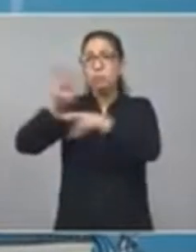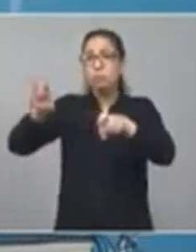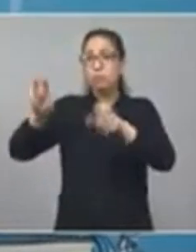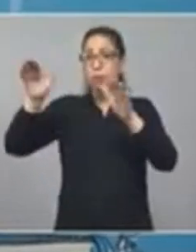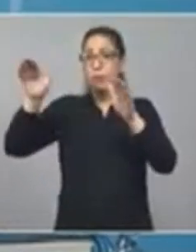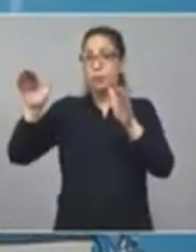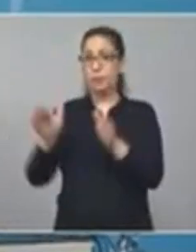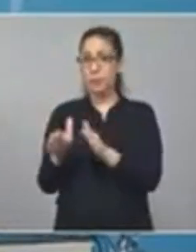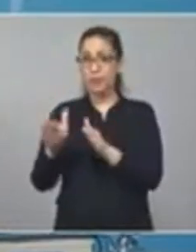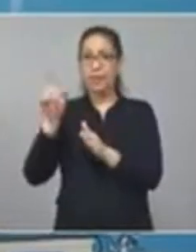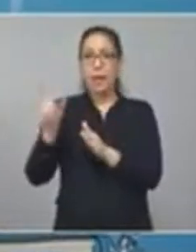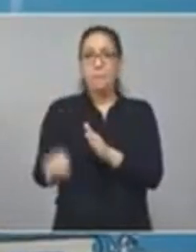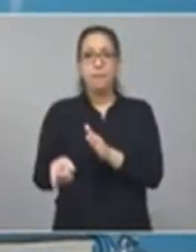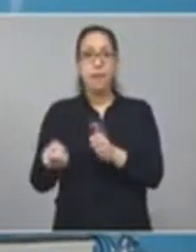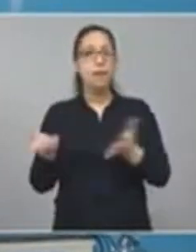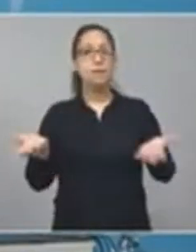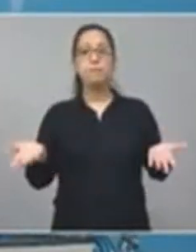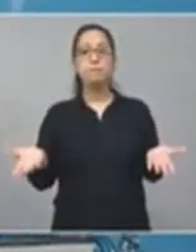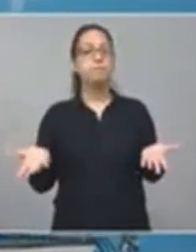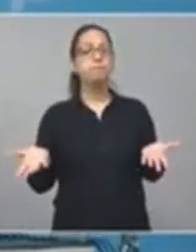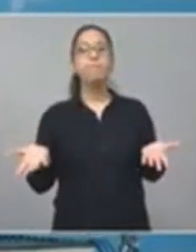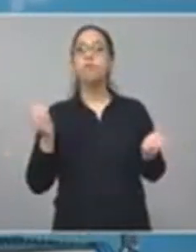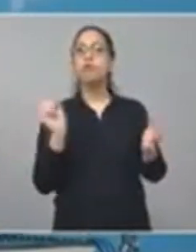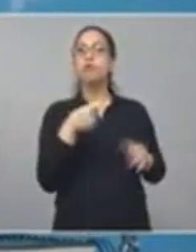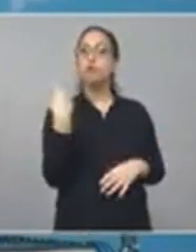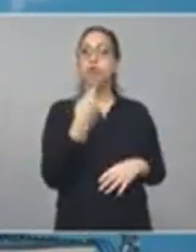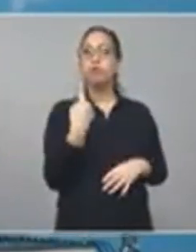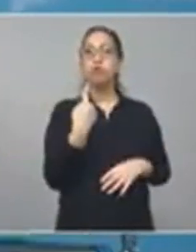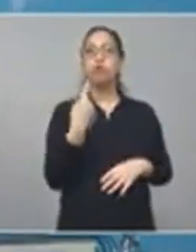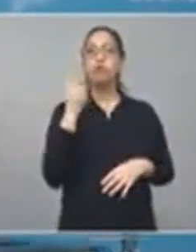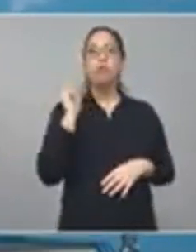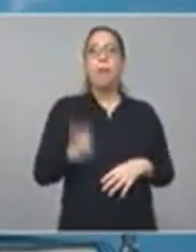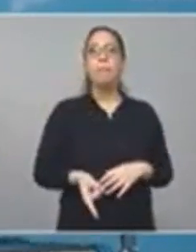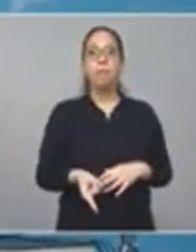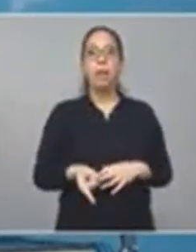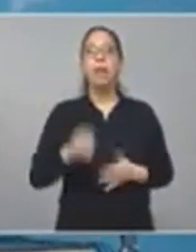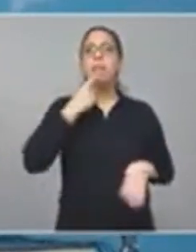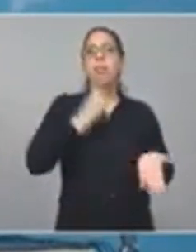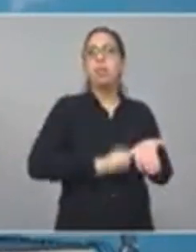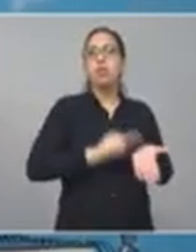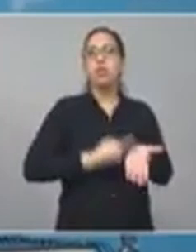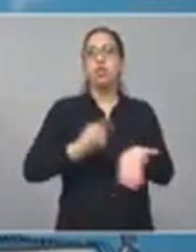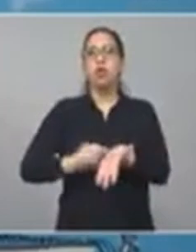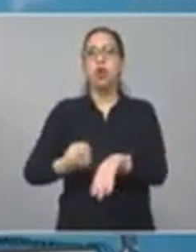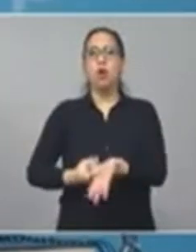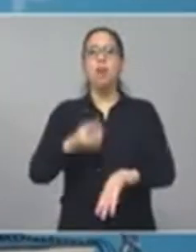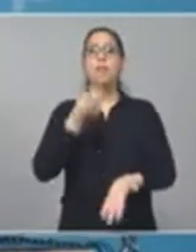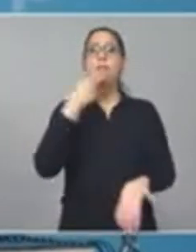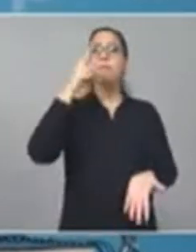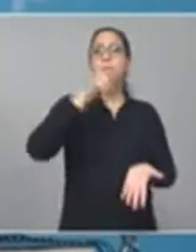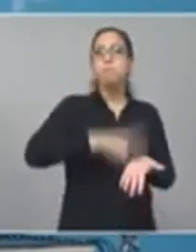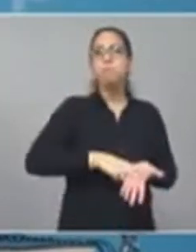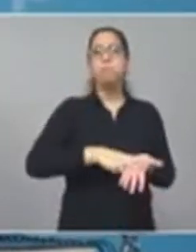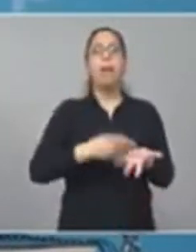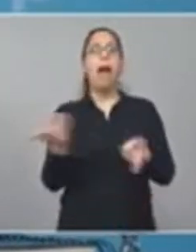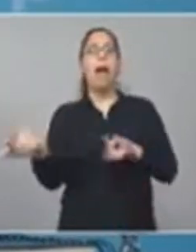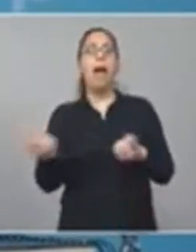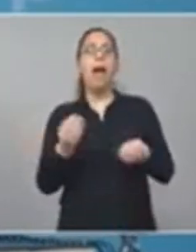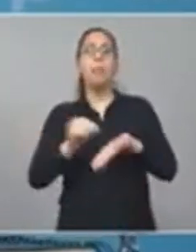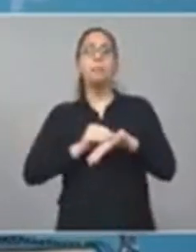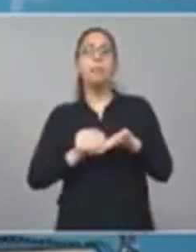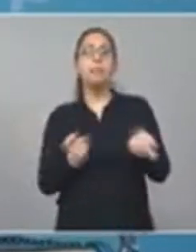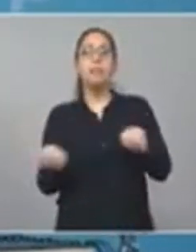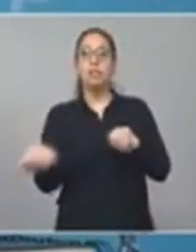menos, que la recaudación nacional. Hemos llevado adelante medidas, tanto de política tributaria como de administración tributaria,